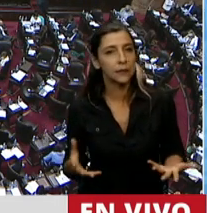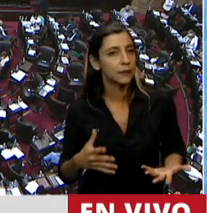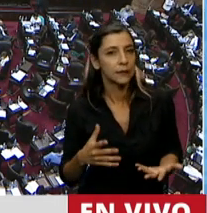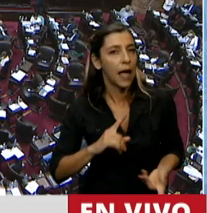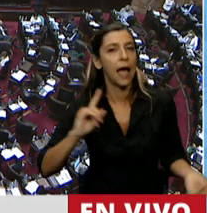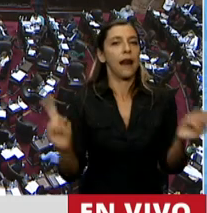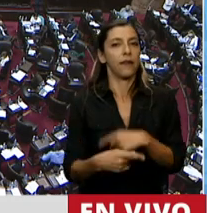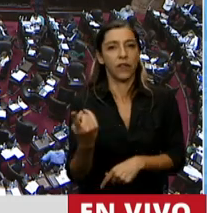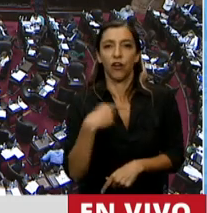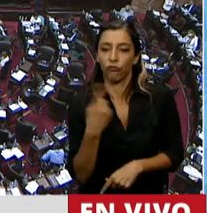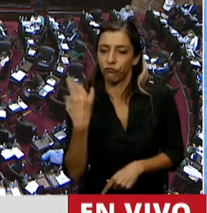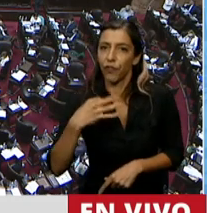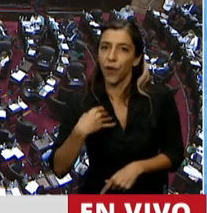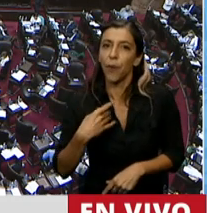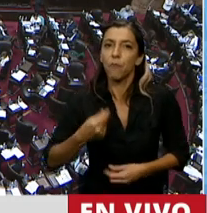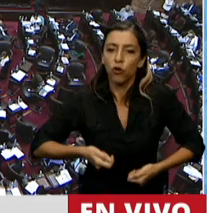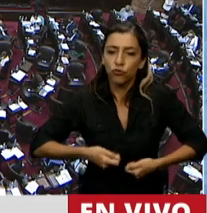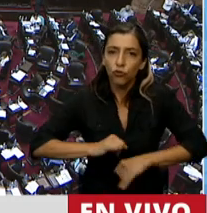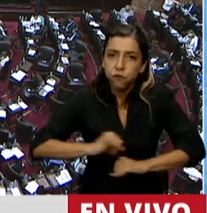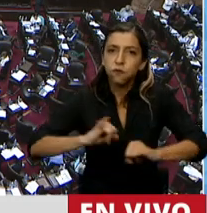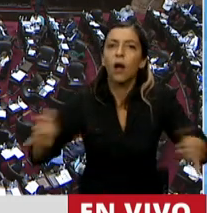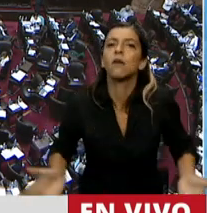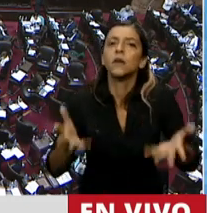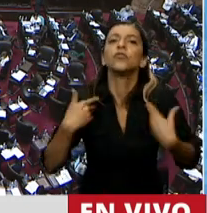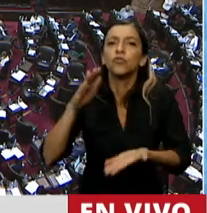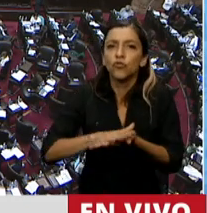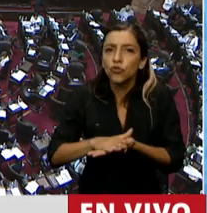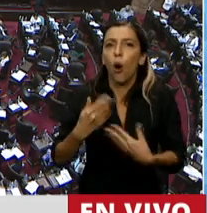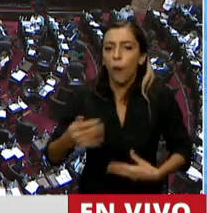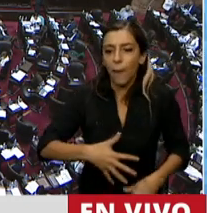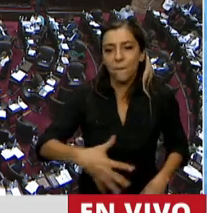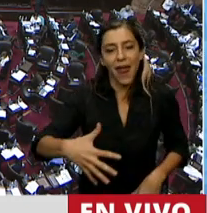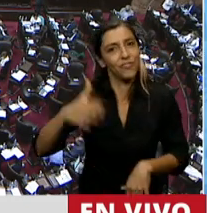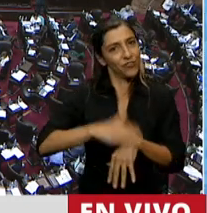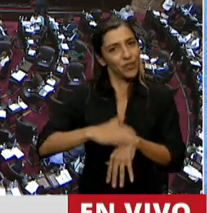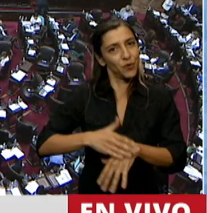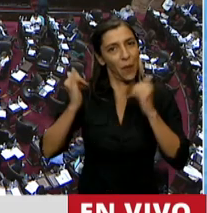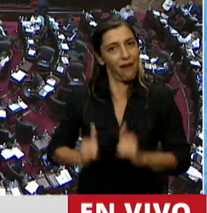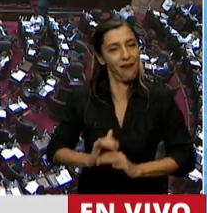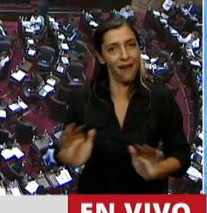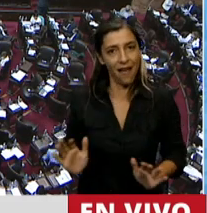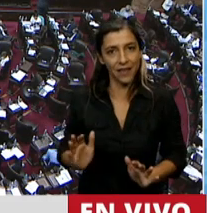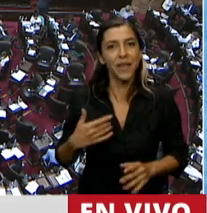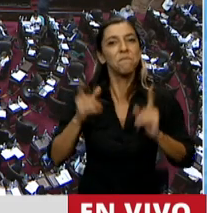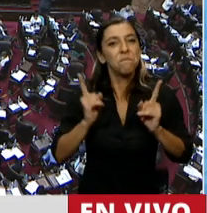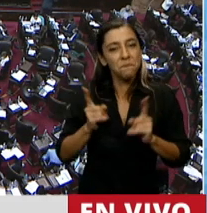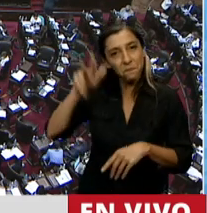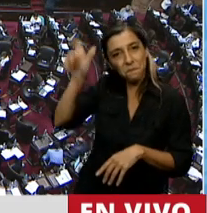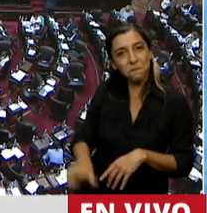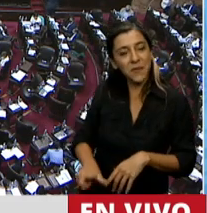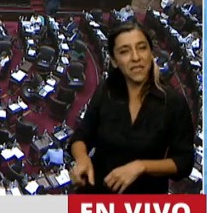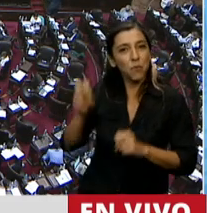la concepción responsable. El presidente Perón, el tercer Perón, el de la Unidad Nacional, incluyó en el Plan